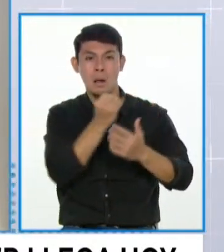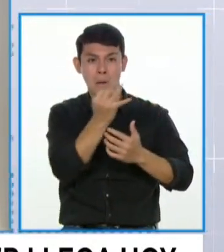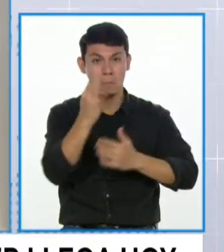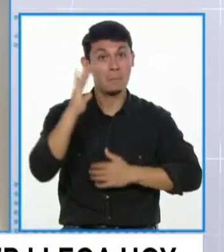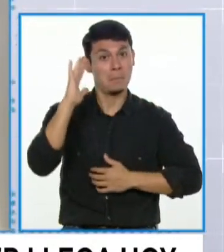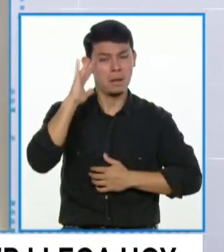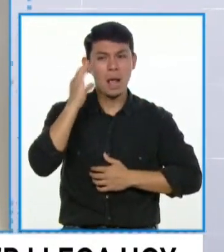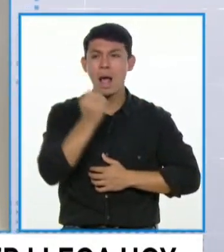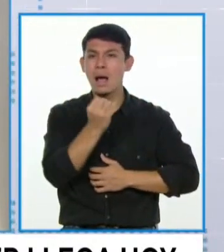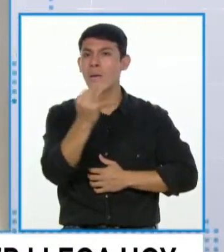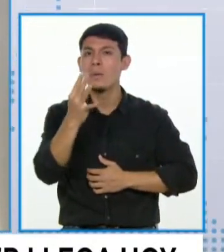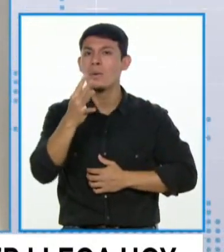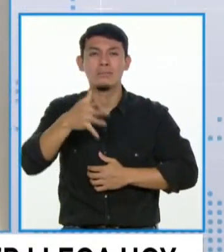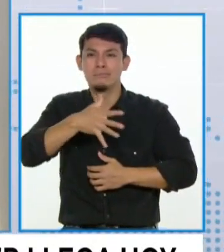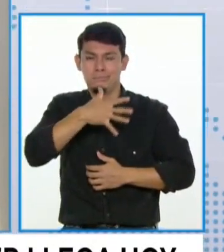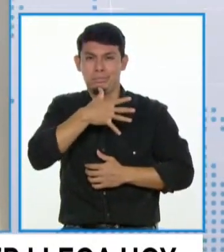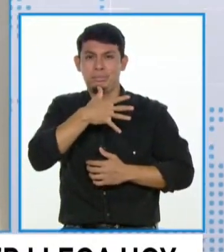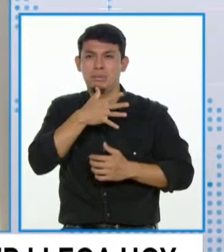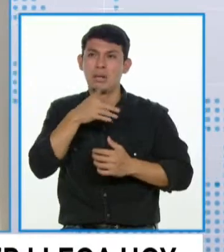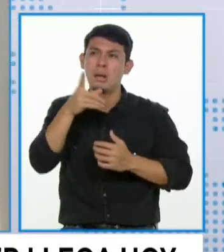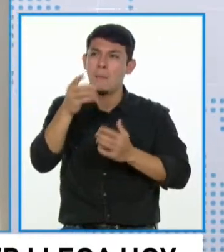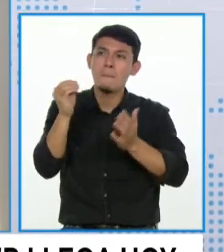conocer mayores detalles sobre ello.